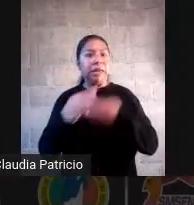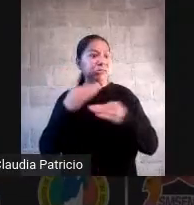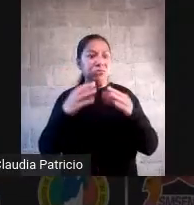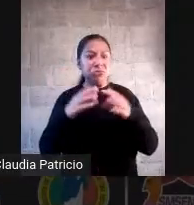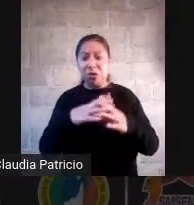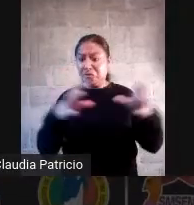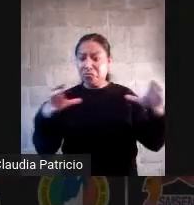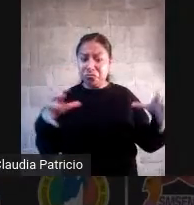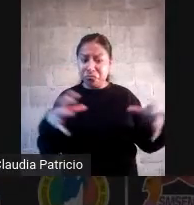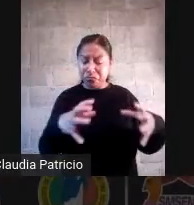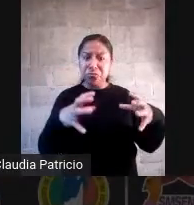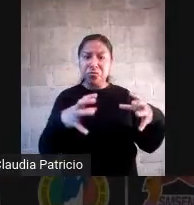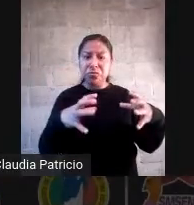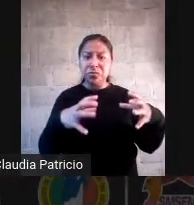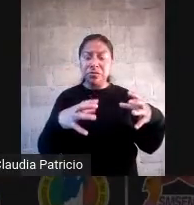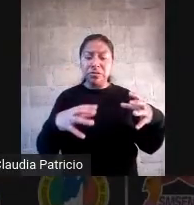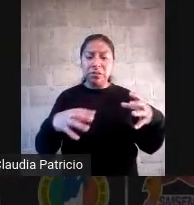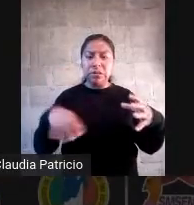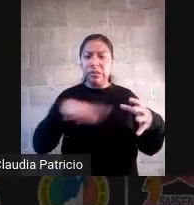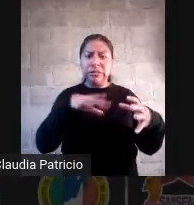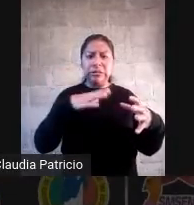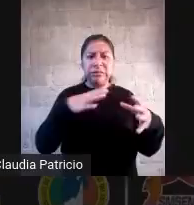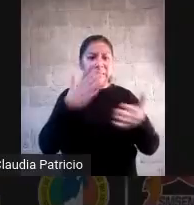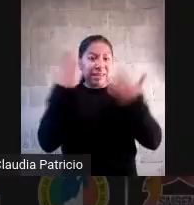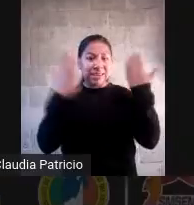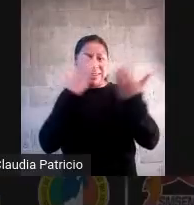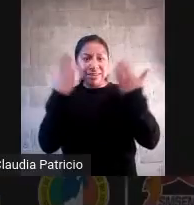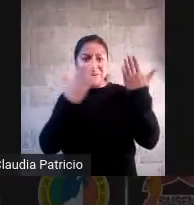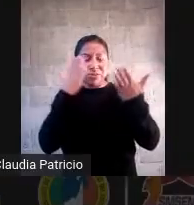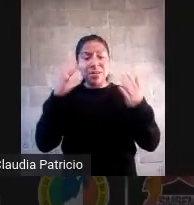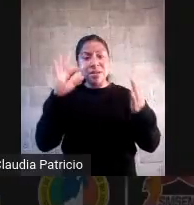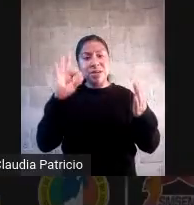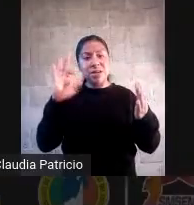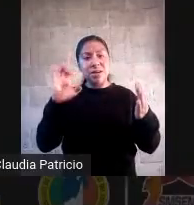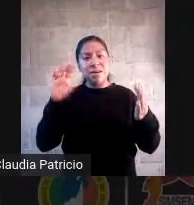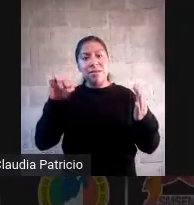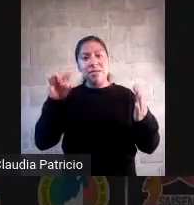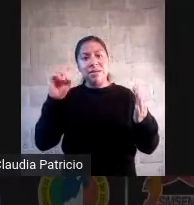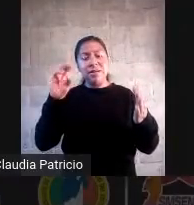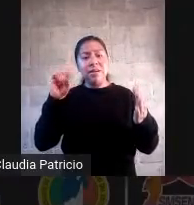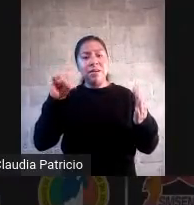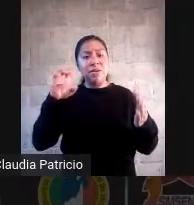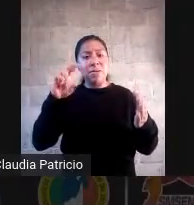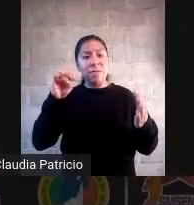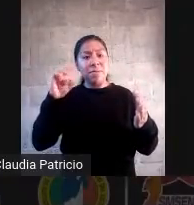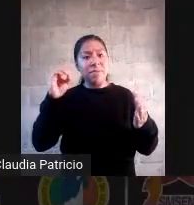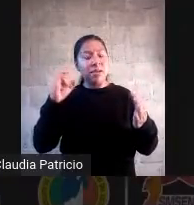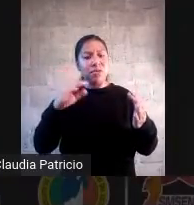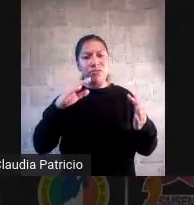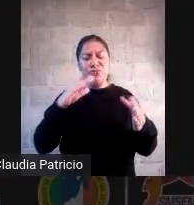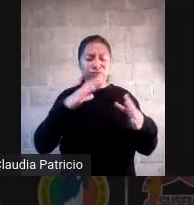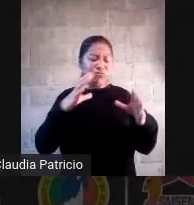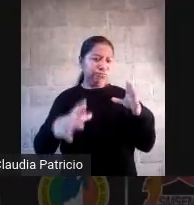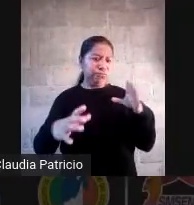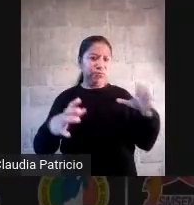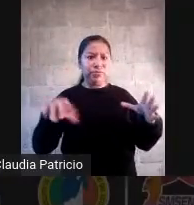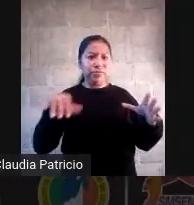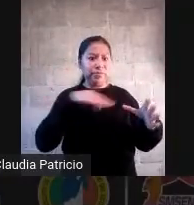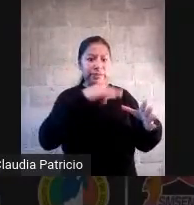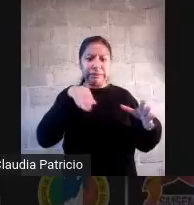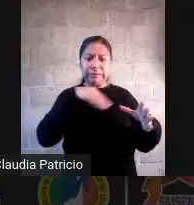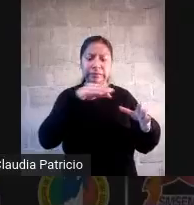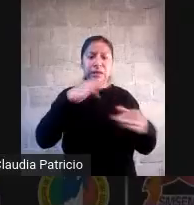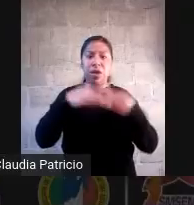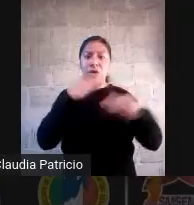aportando al estudio del fenómeno en inglés le dicen fenómena ok entonces bueno nos dejó gratamente sorprendidos voy a